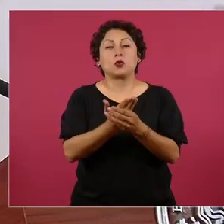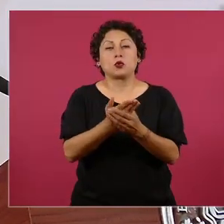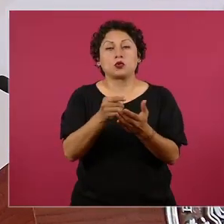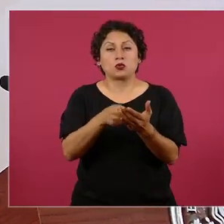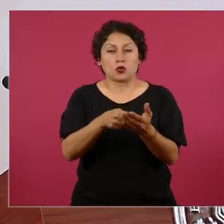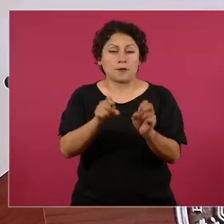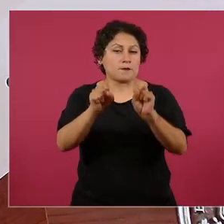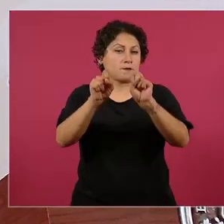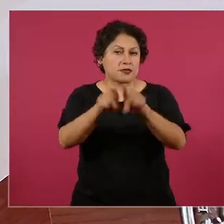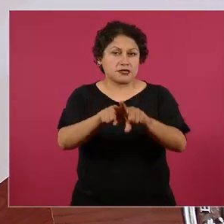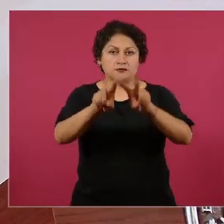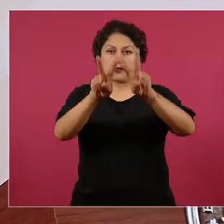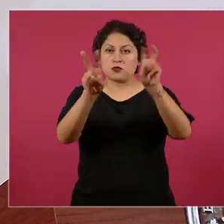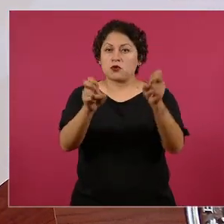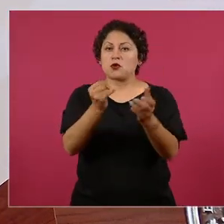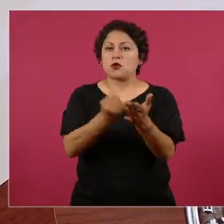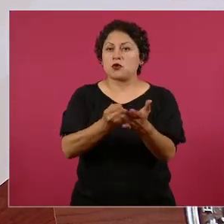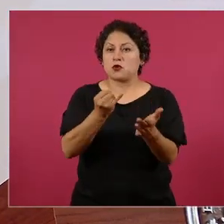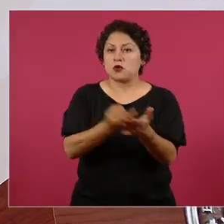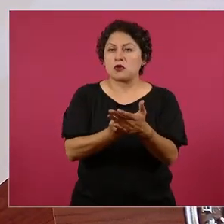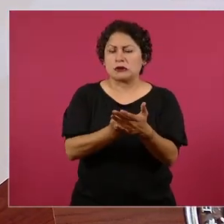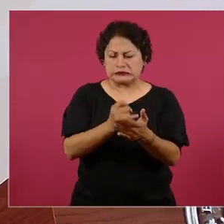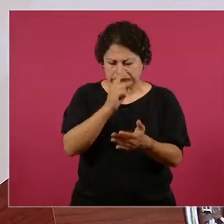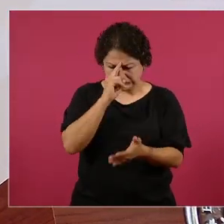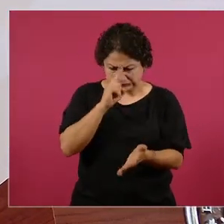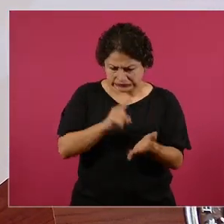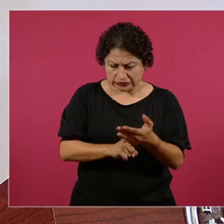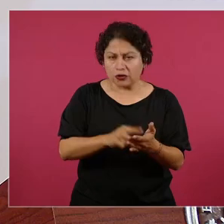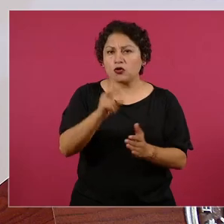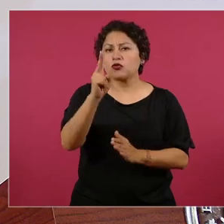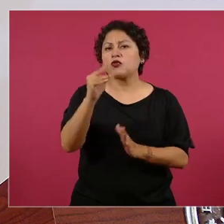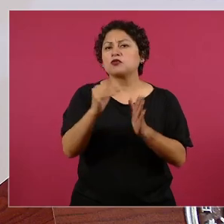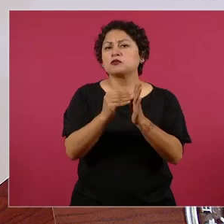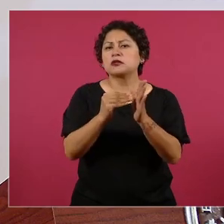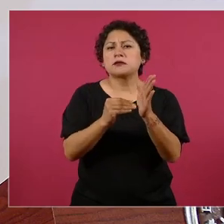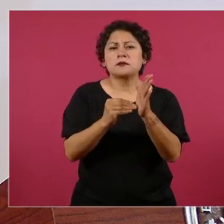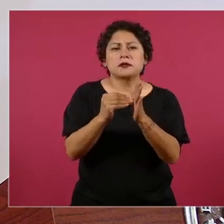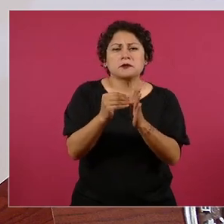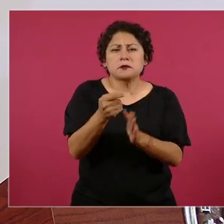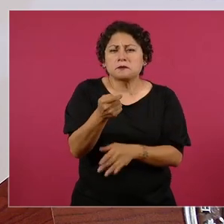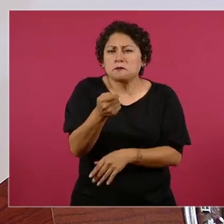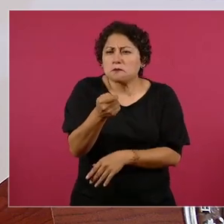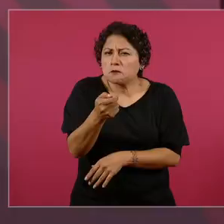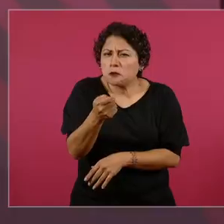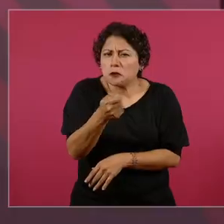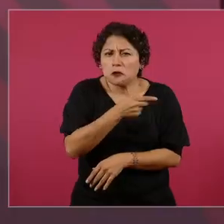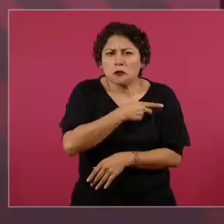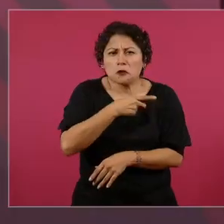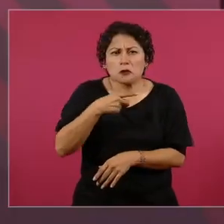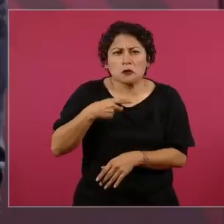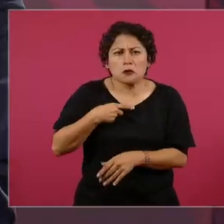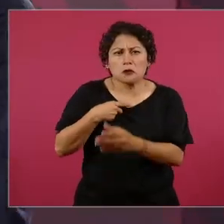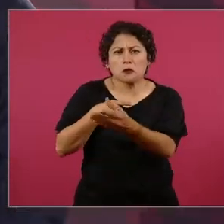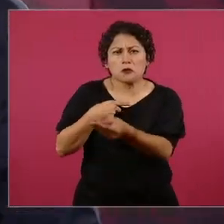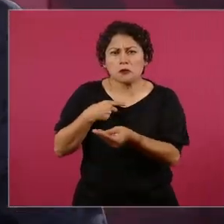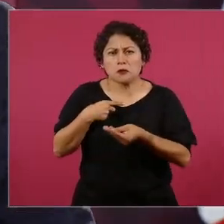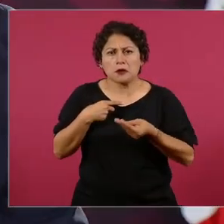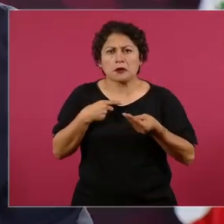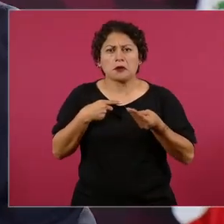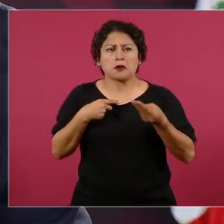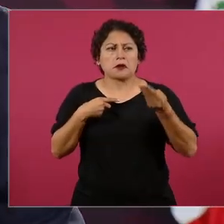mil millones se lo entrega a una